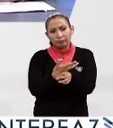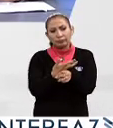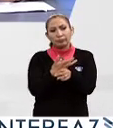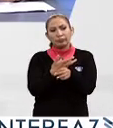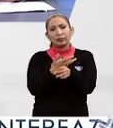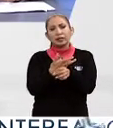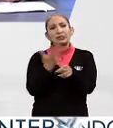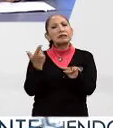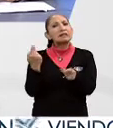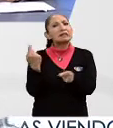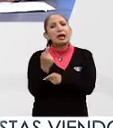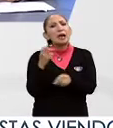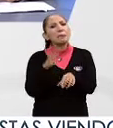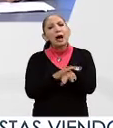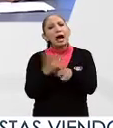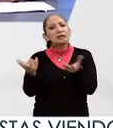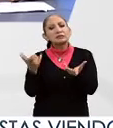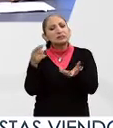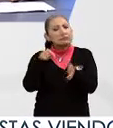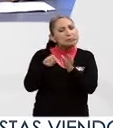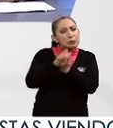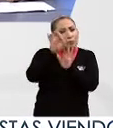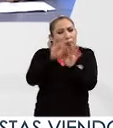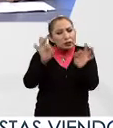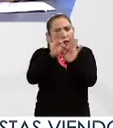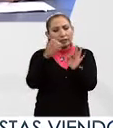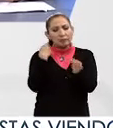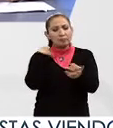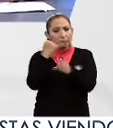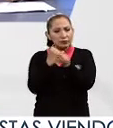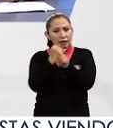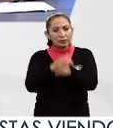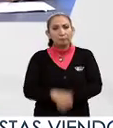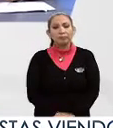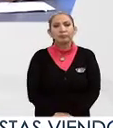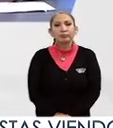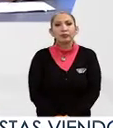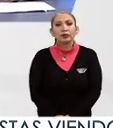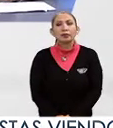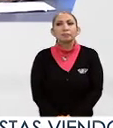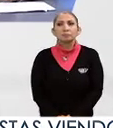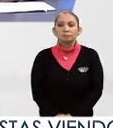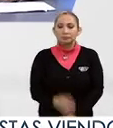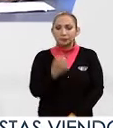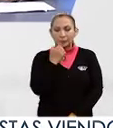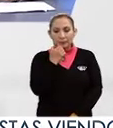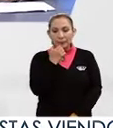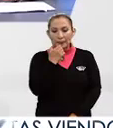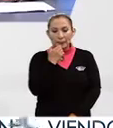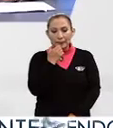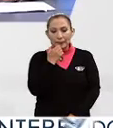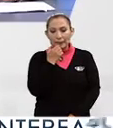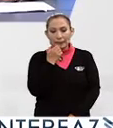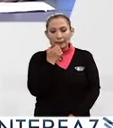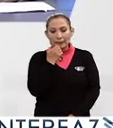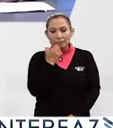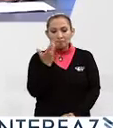qué es lo que más ha destacado en su contribución. Sí, pues mira, yo creo que